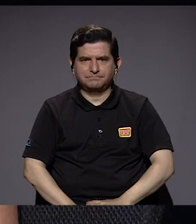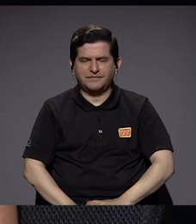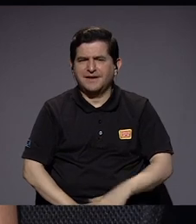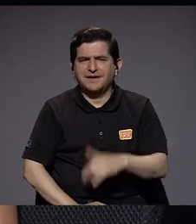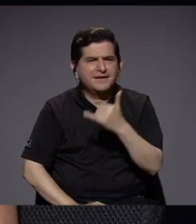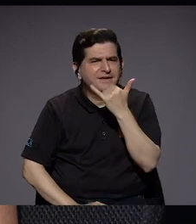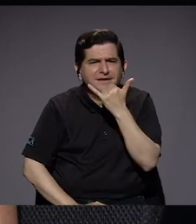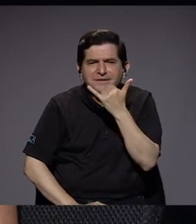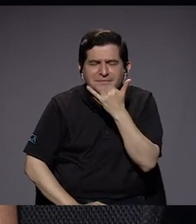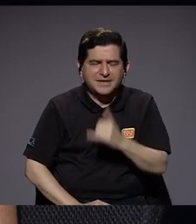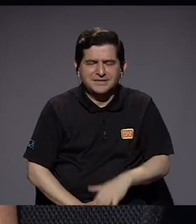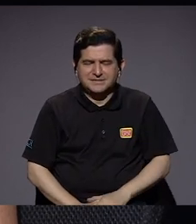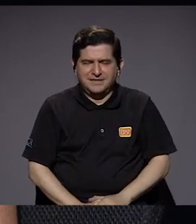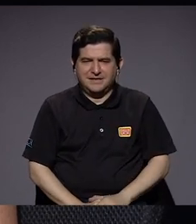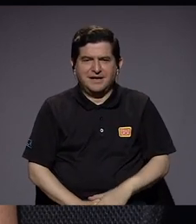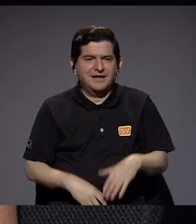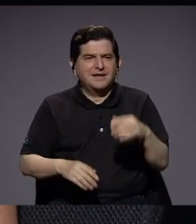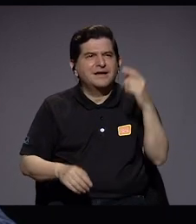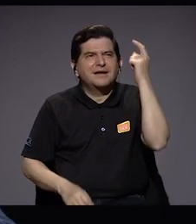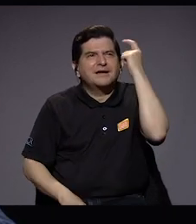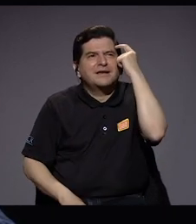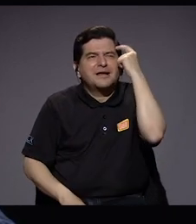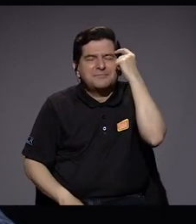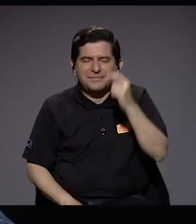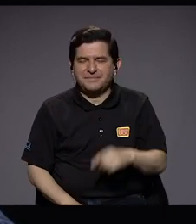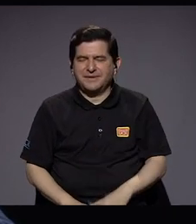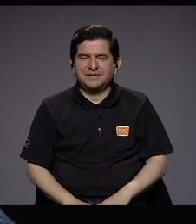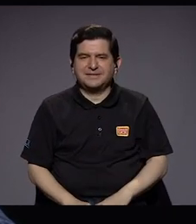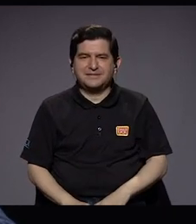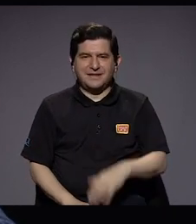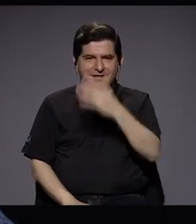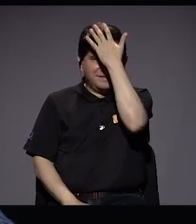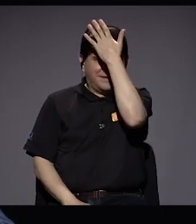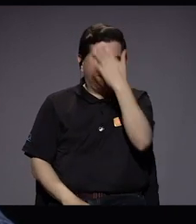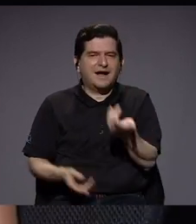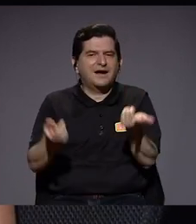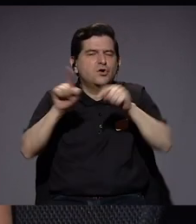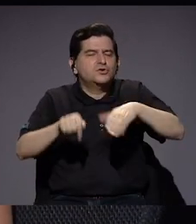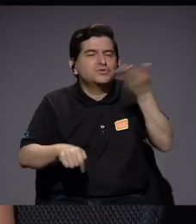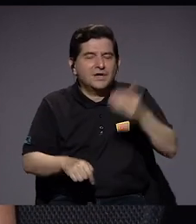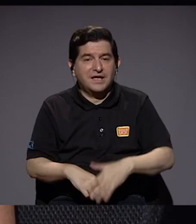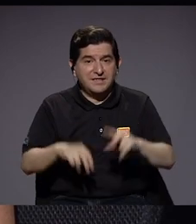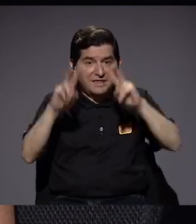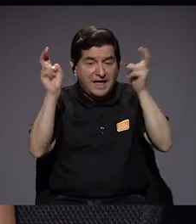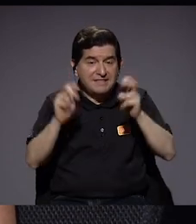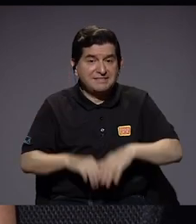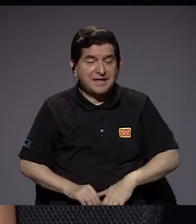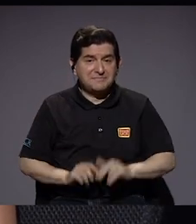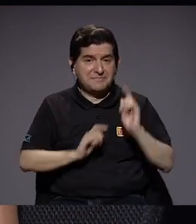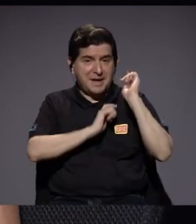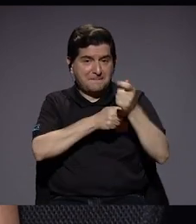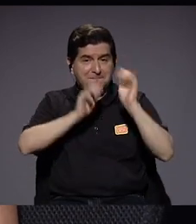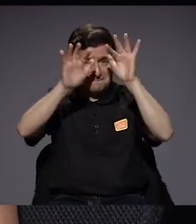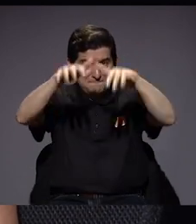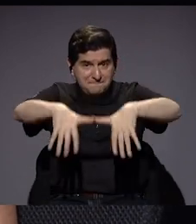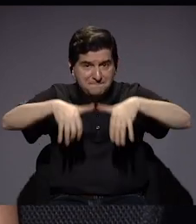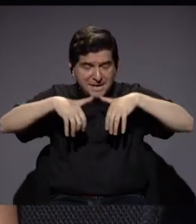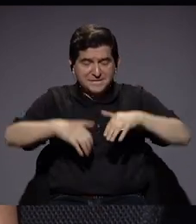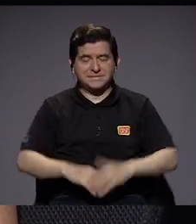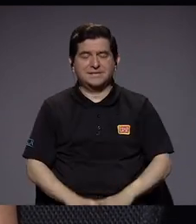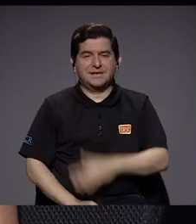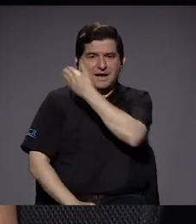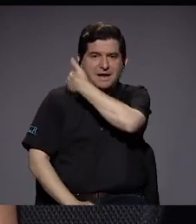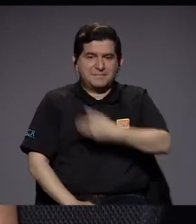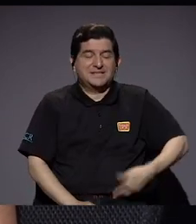¿Qué está pasando en la cabeza de don Carlos y doña Carolina? Ustedes son cercanos, ¿verdad? Relacionado con el tema del pesca de rastre, el presidente lo